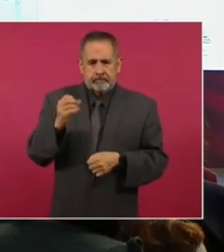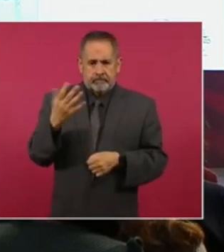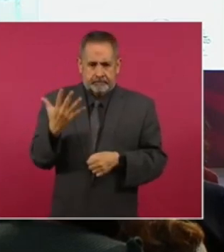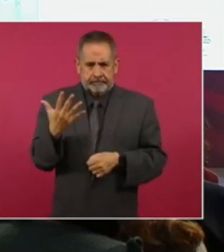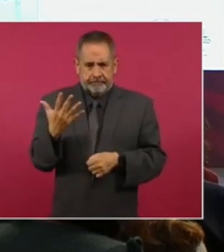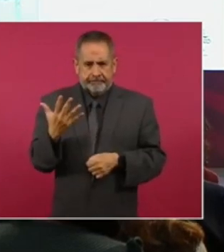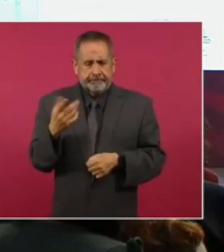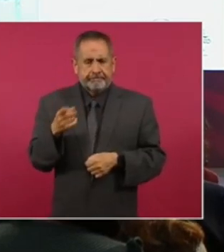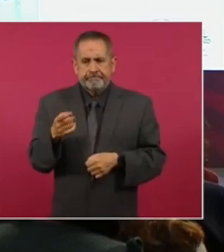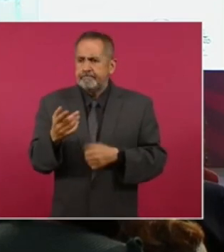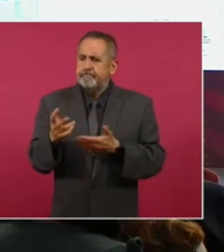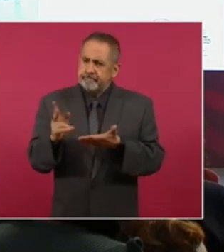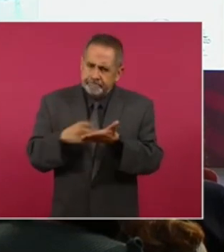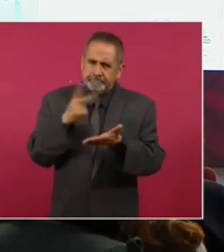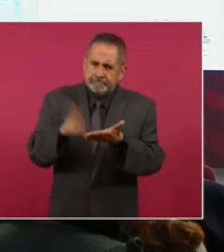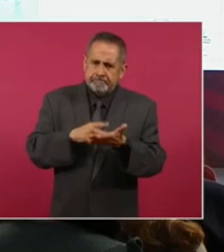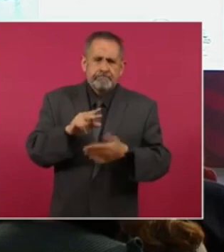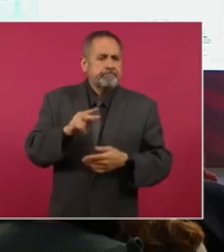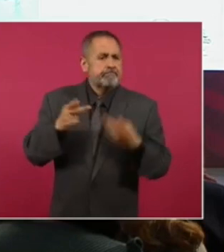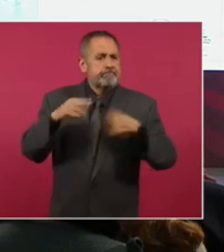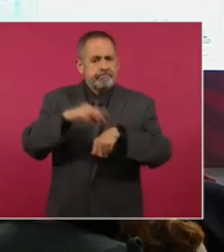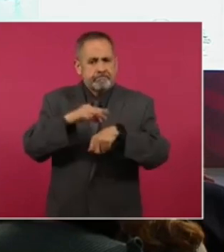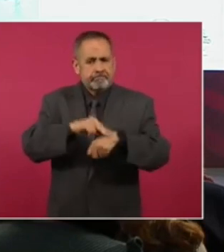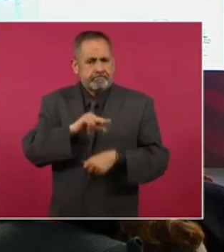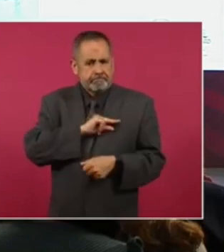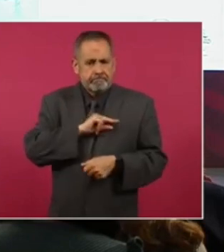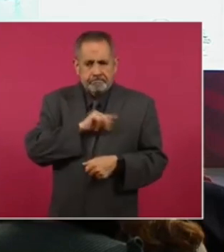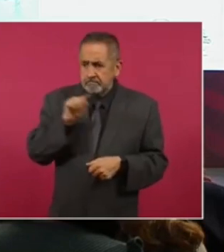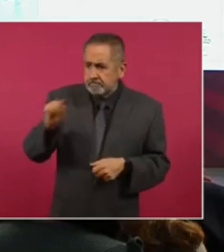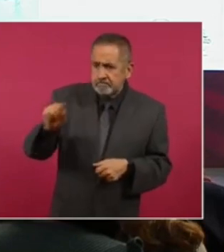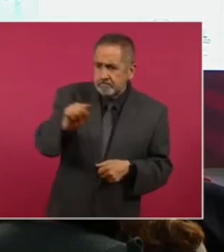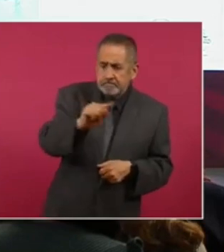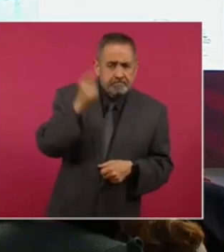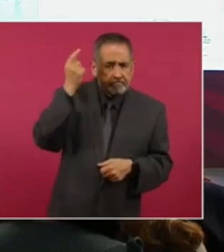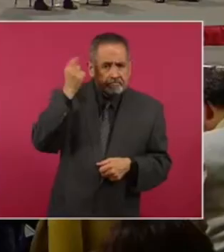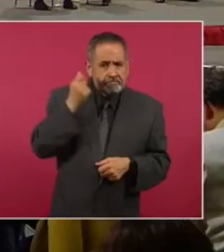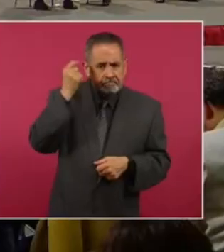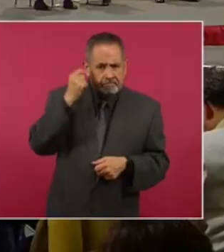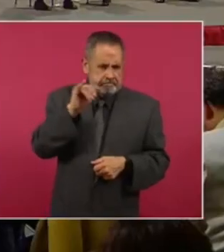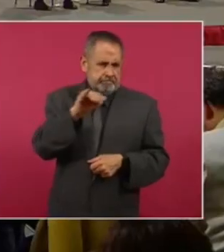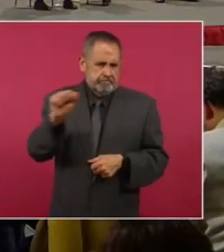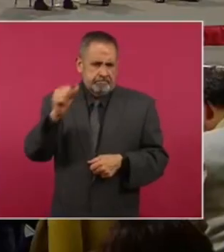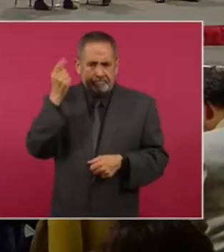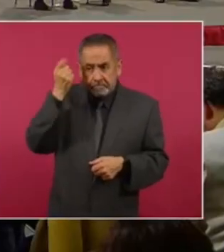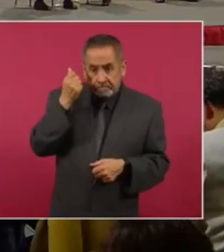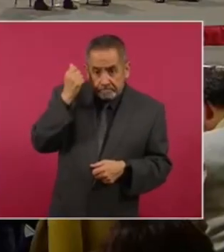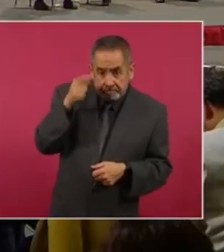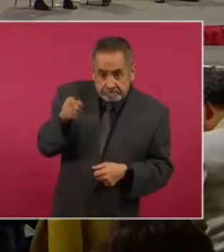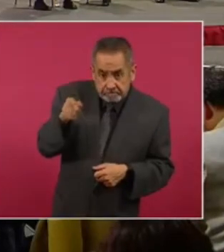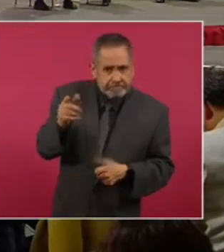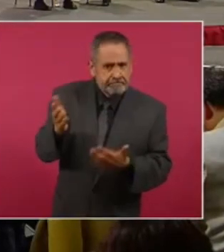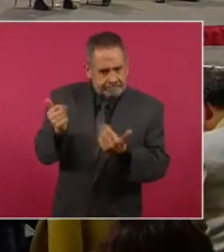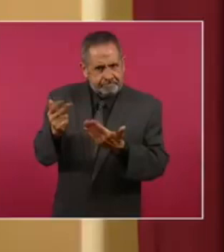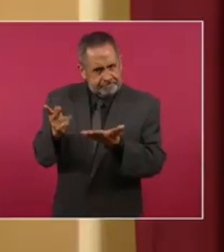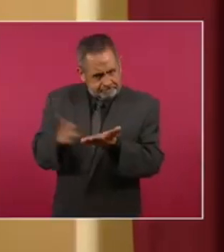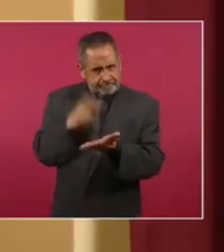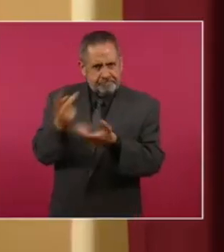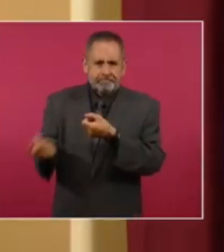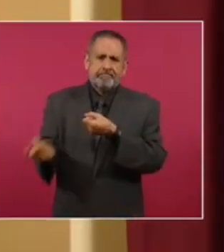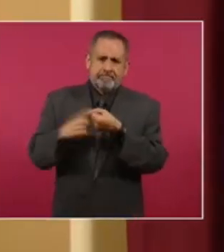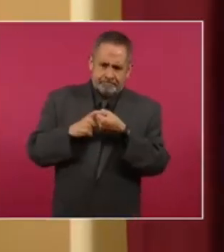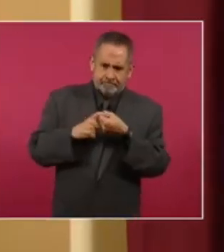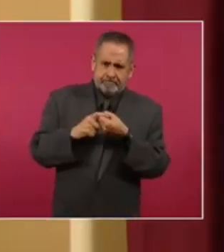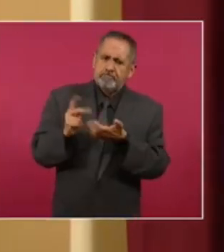El funcionario explicó que este es buen inicio de cara a la meta final, que es reclutar el mayor número de los más de 11 mil